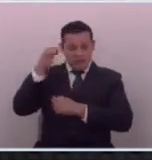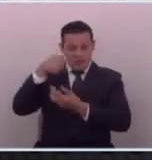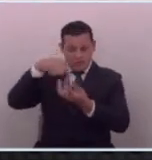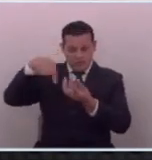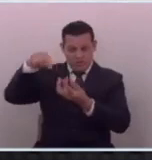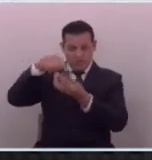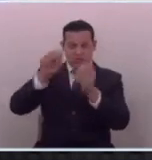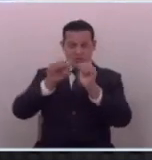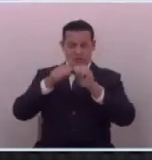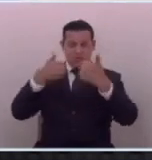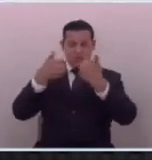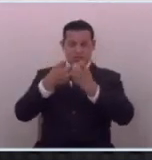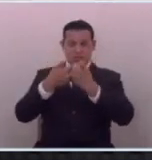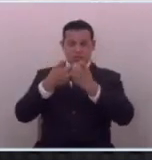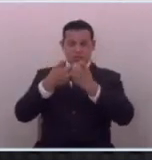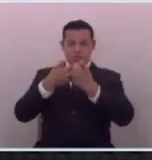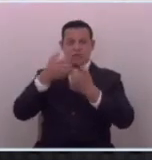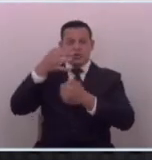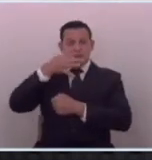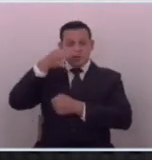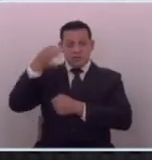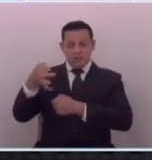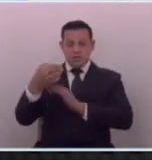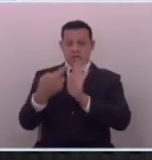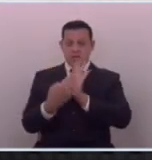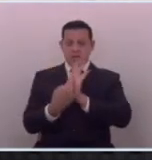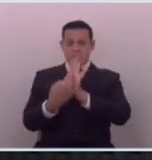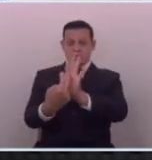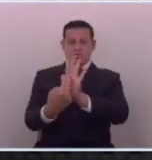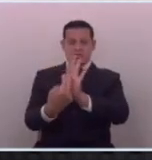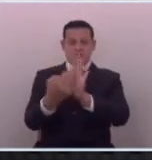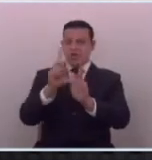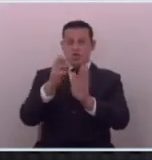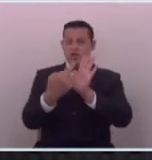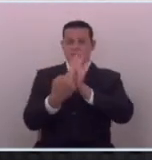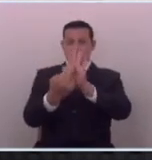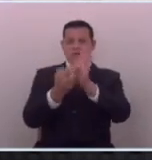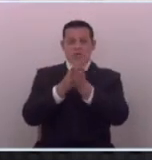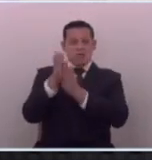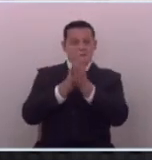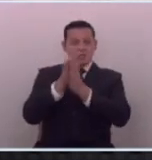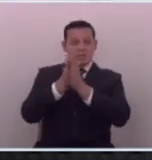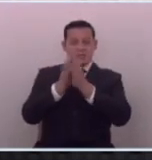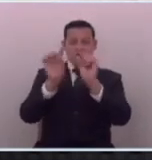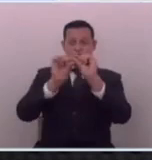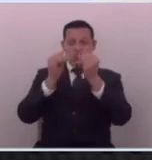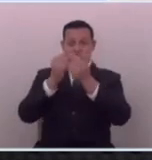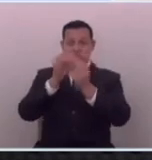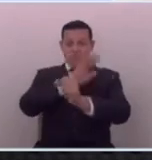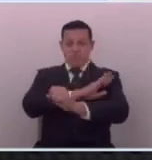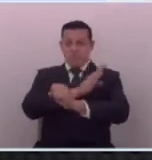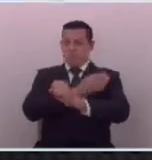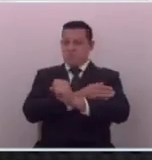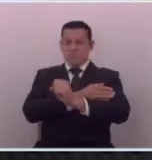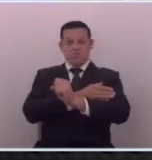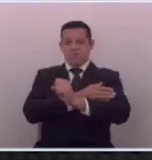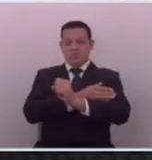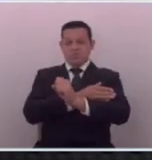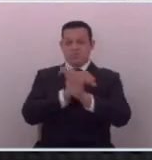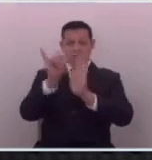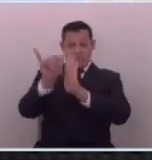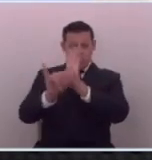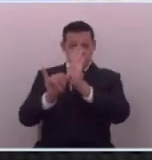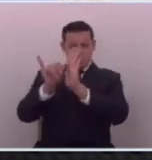una asociación de periodistas que de verdad los represente que no represente los intereses de unos grupos de poder y a los